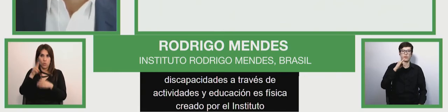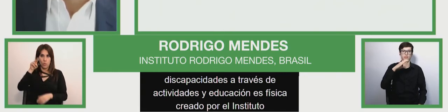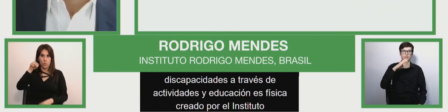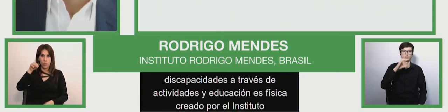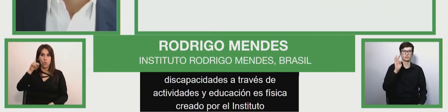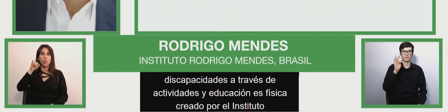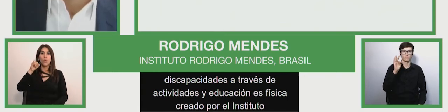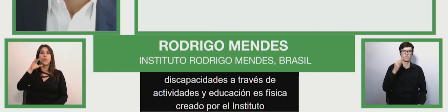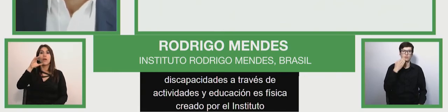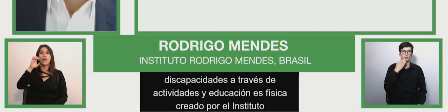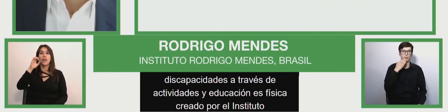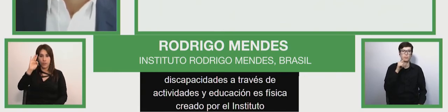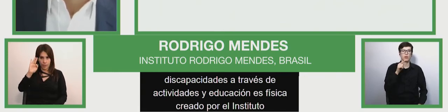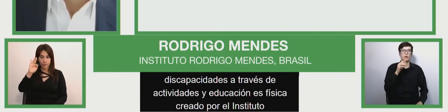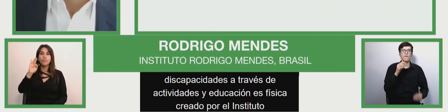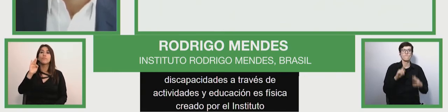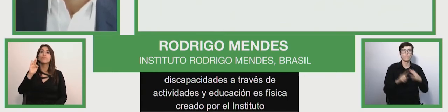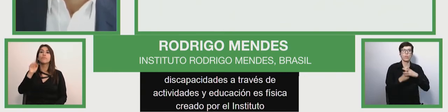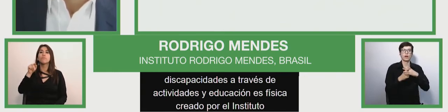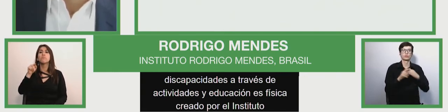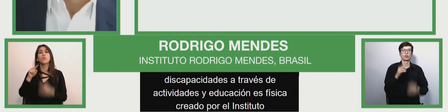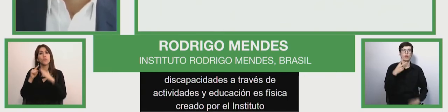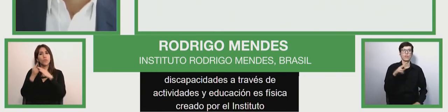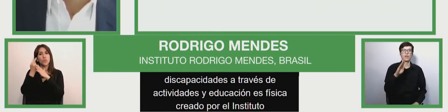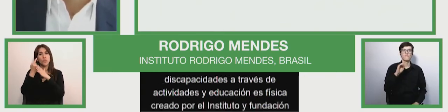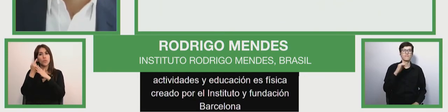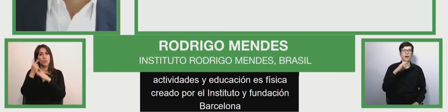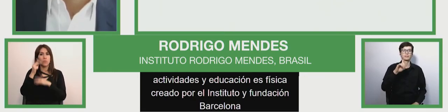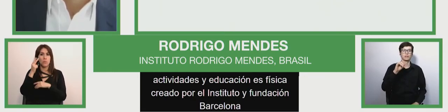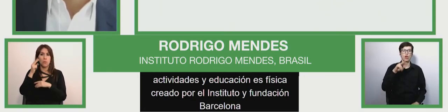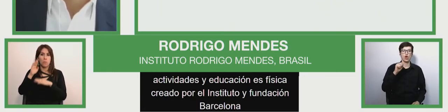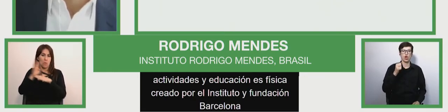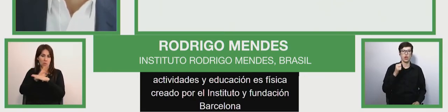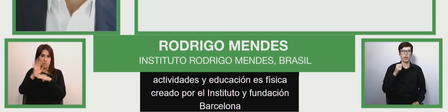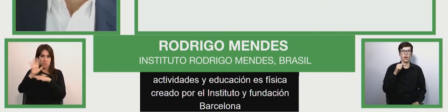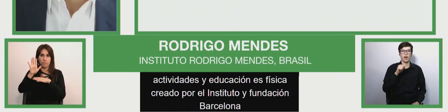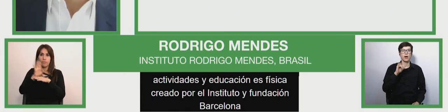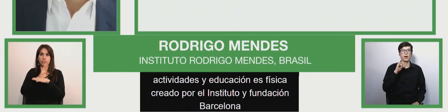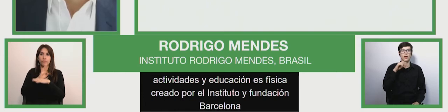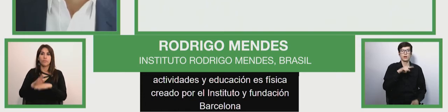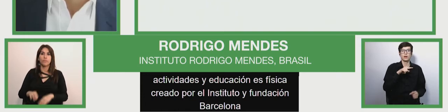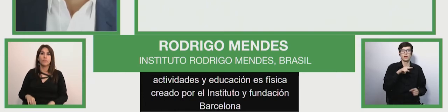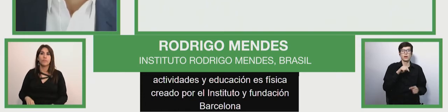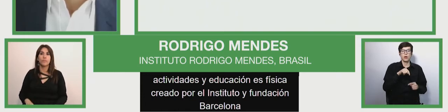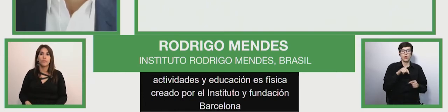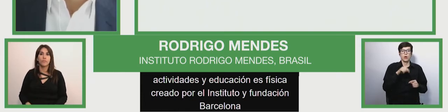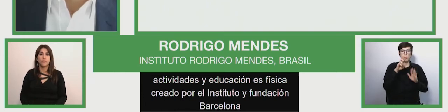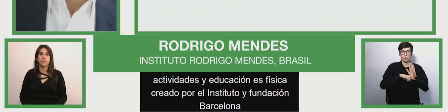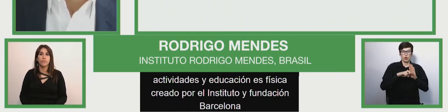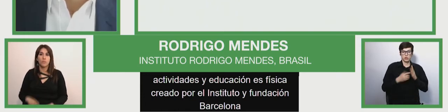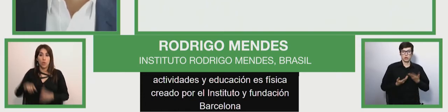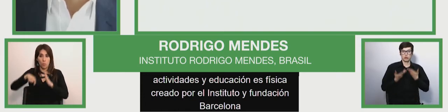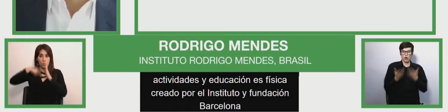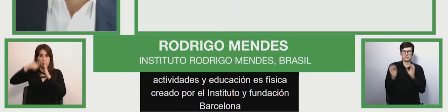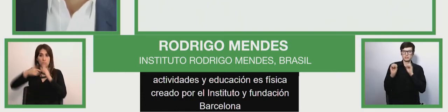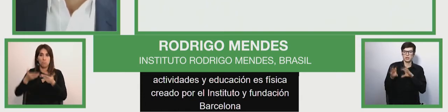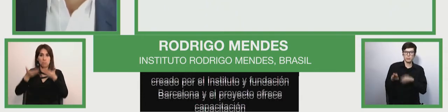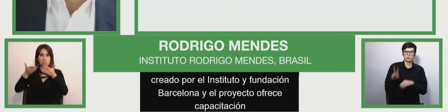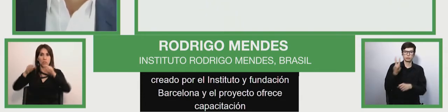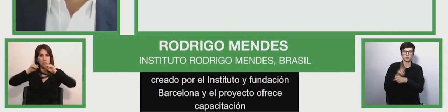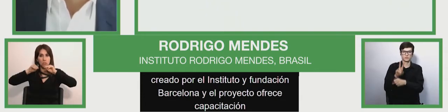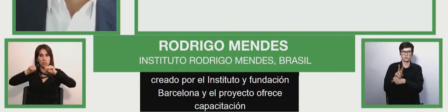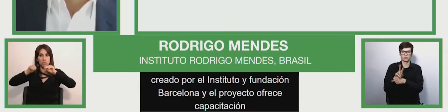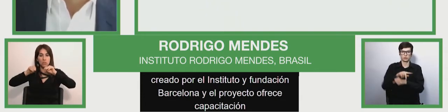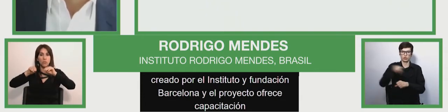fundación barcelona y el proyecto ofrece capacitación de profesor y